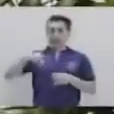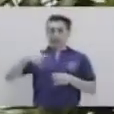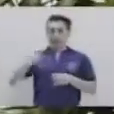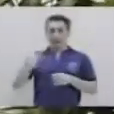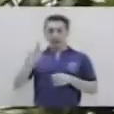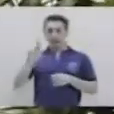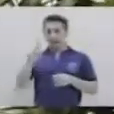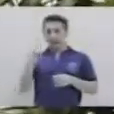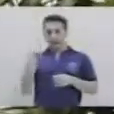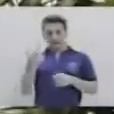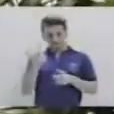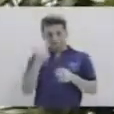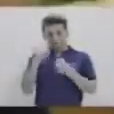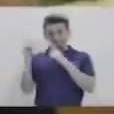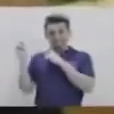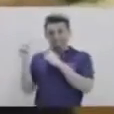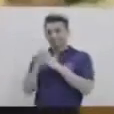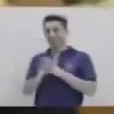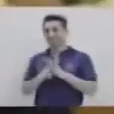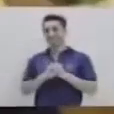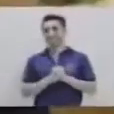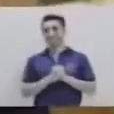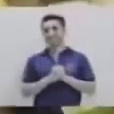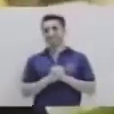papaya, que es dibujarla en el aire.